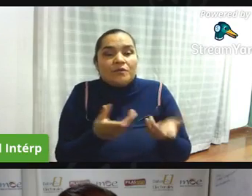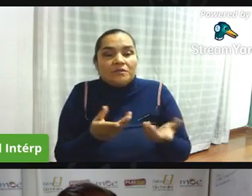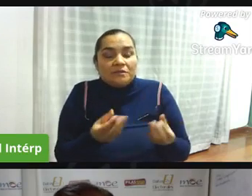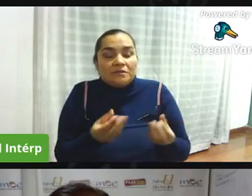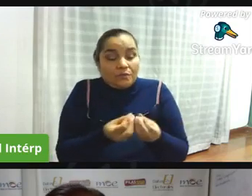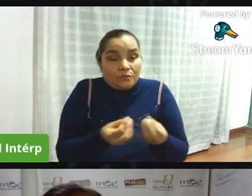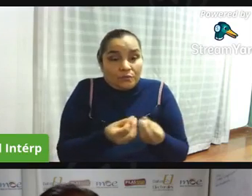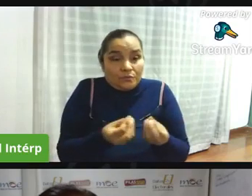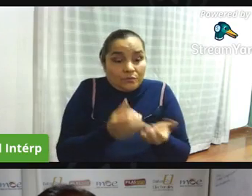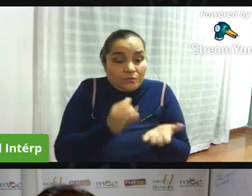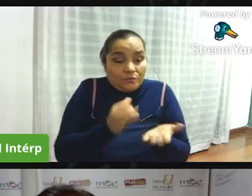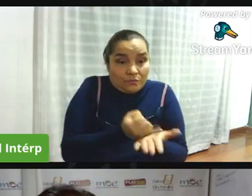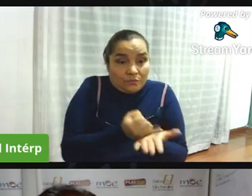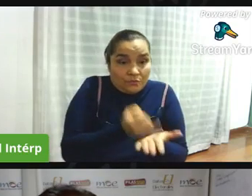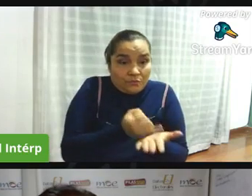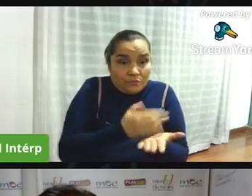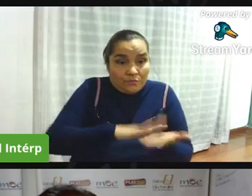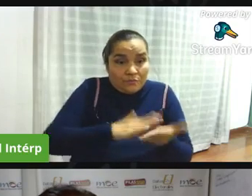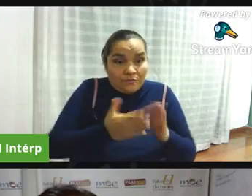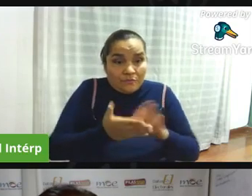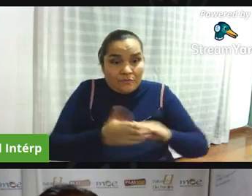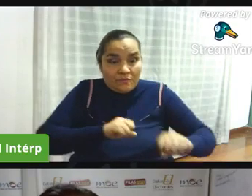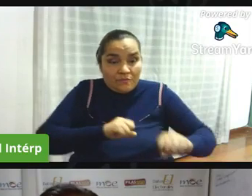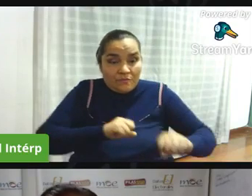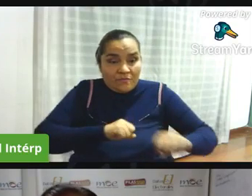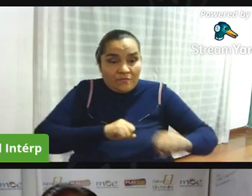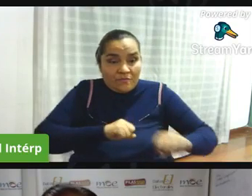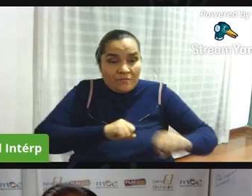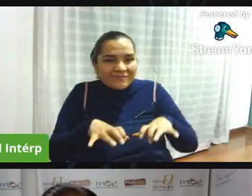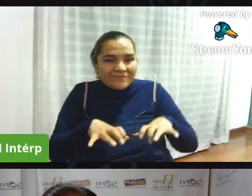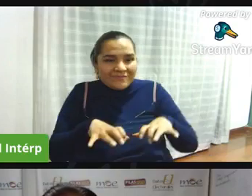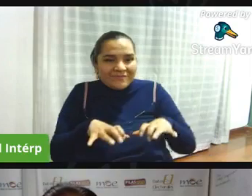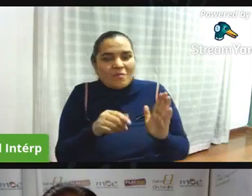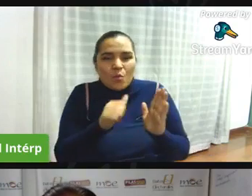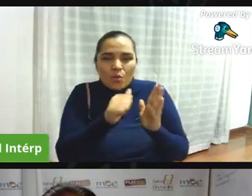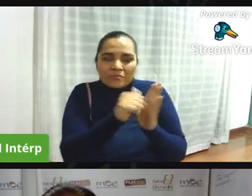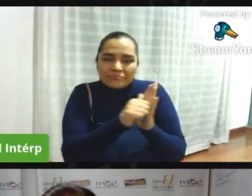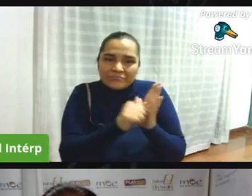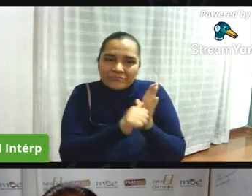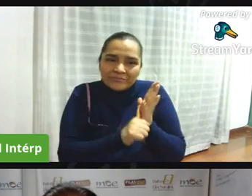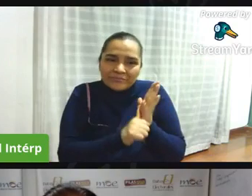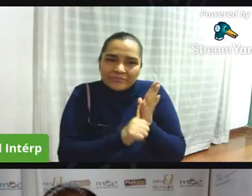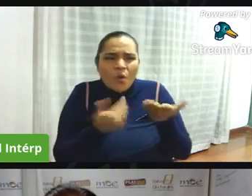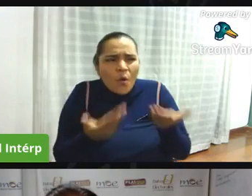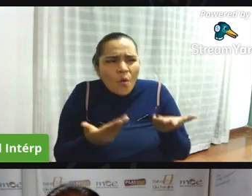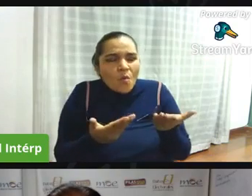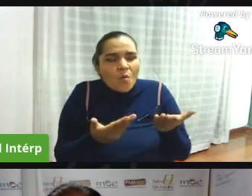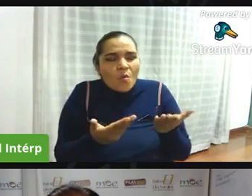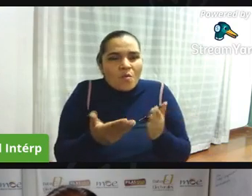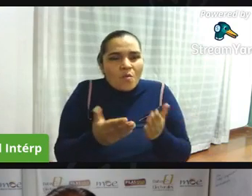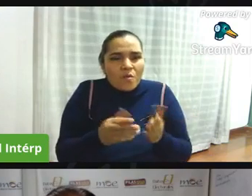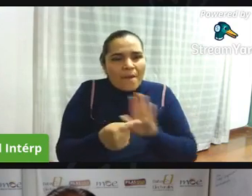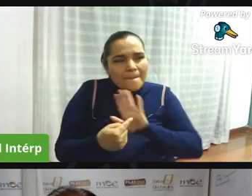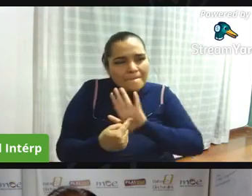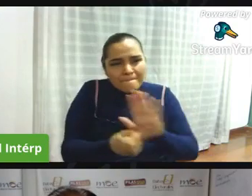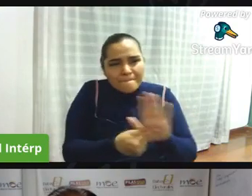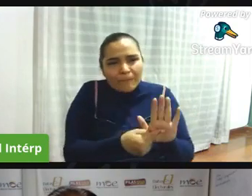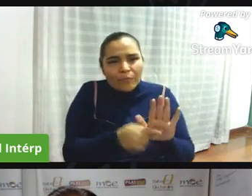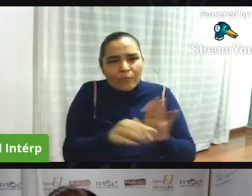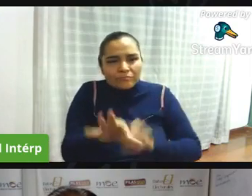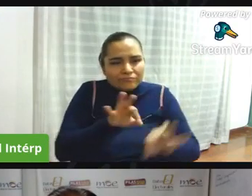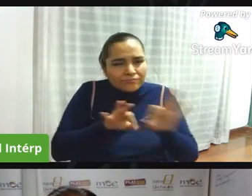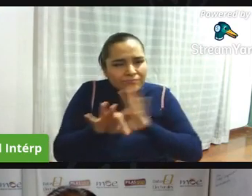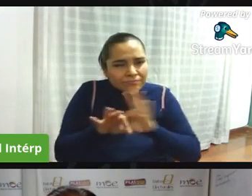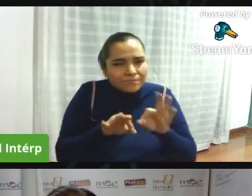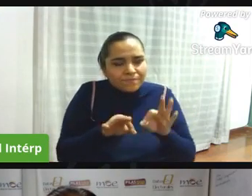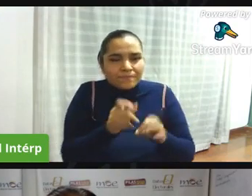a través de su asamblea que pueden modificar estos estatutos y puede determinar con cuál sería el modelo de la elección que se adelantaría